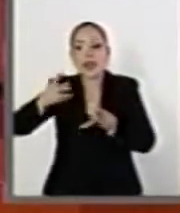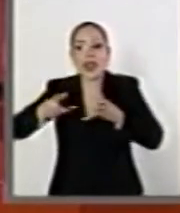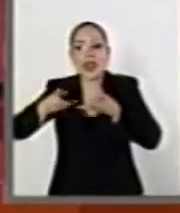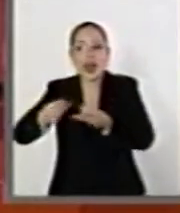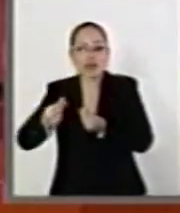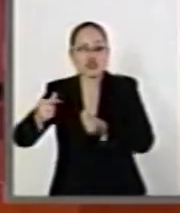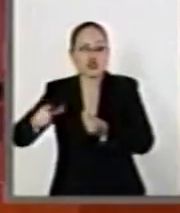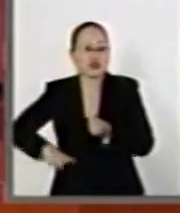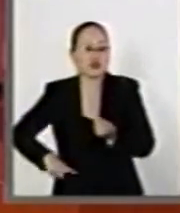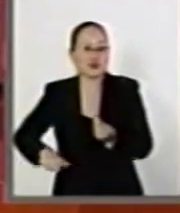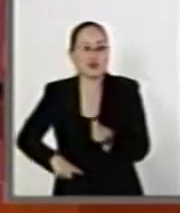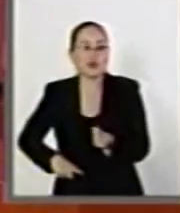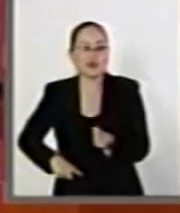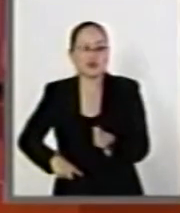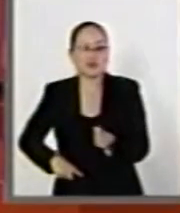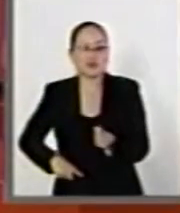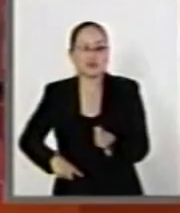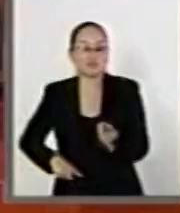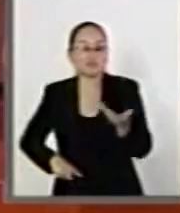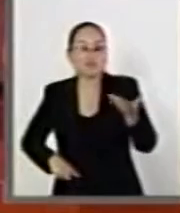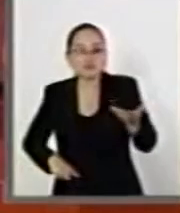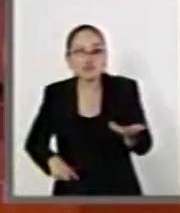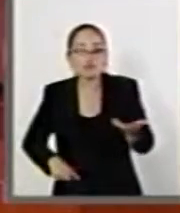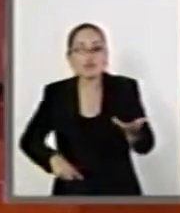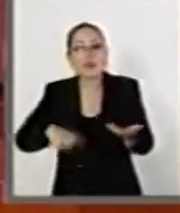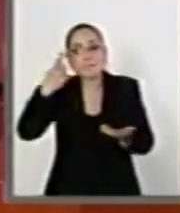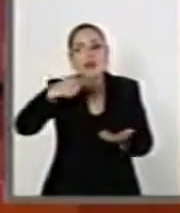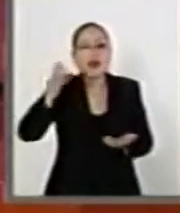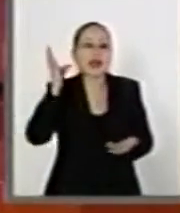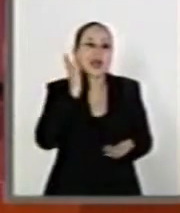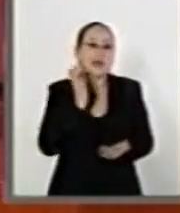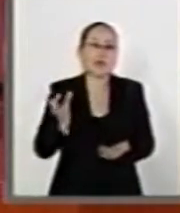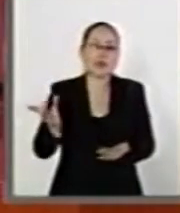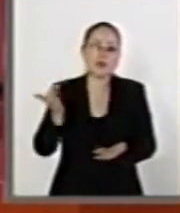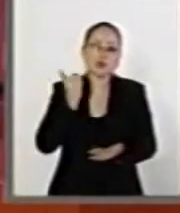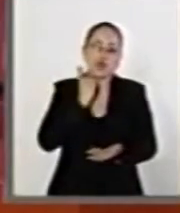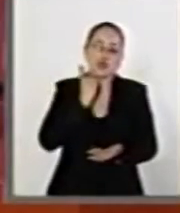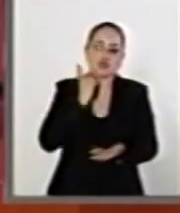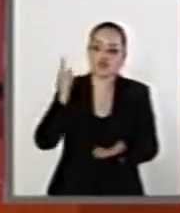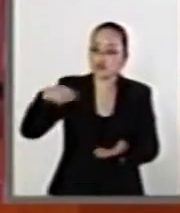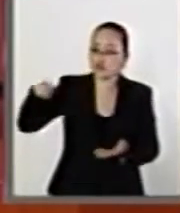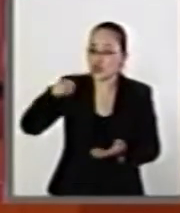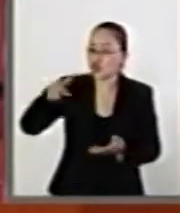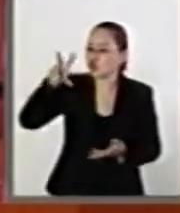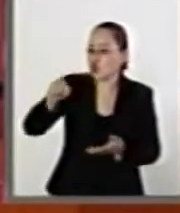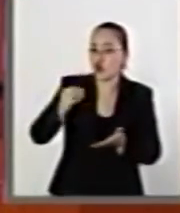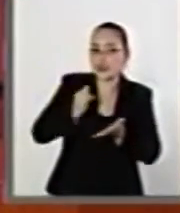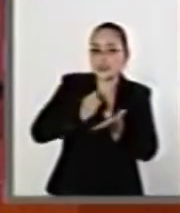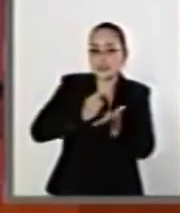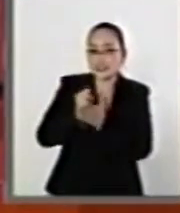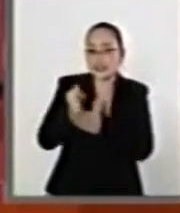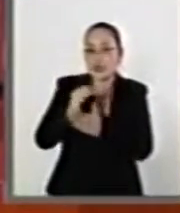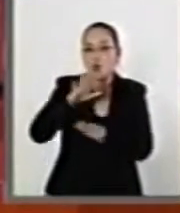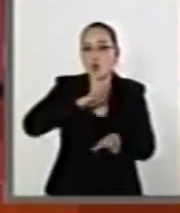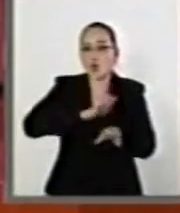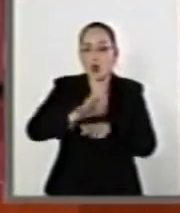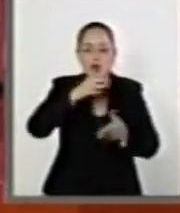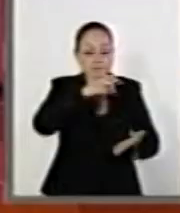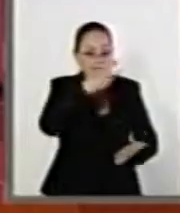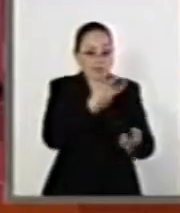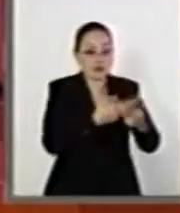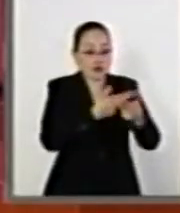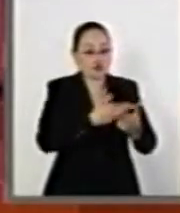para que la Cámara de Diputados no pudiera decidir el destino de estos